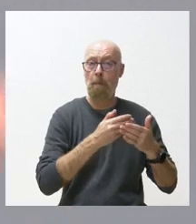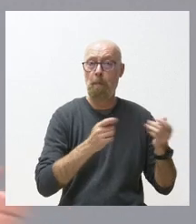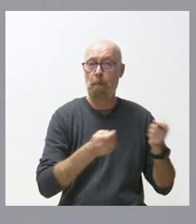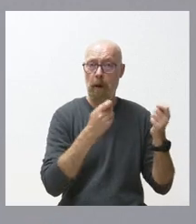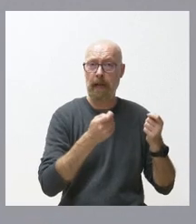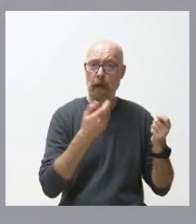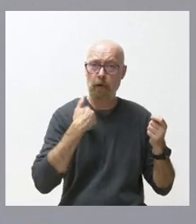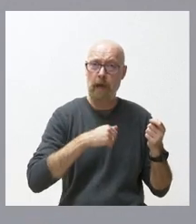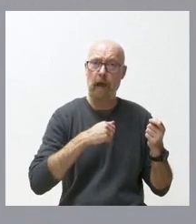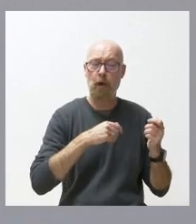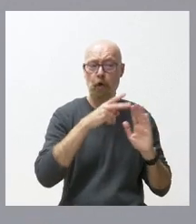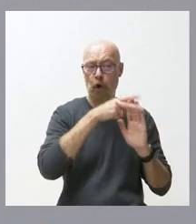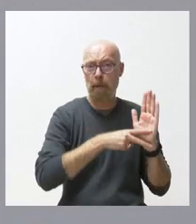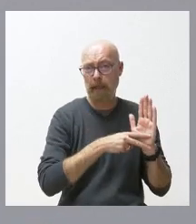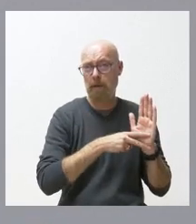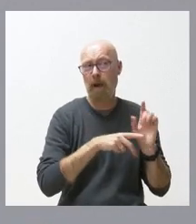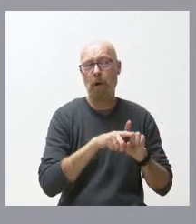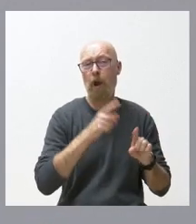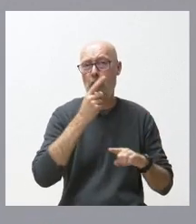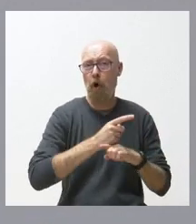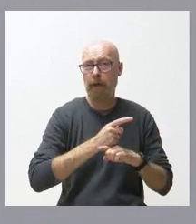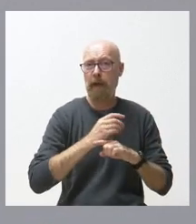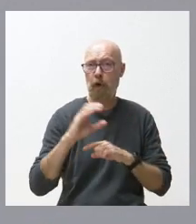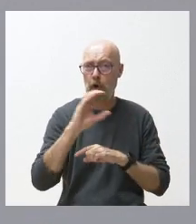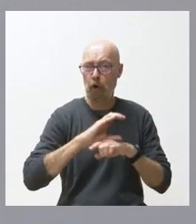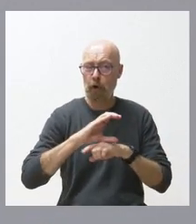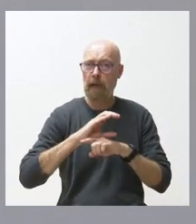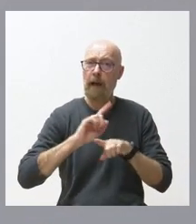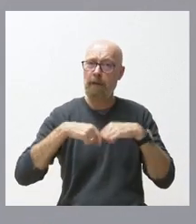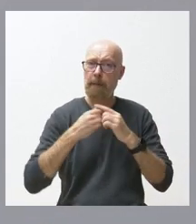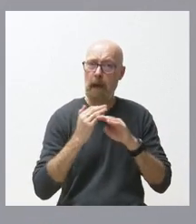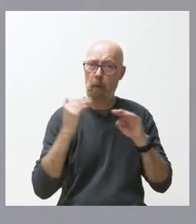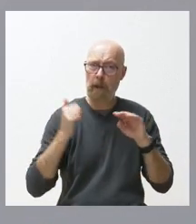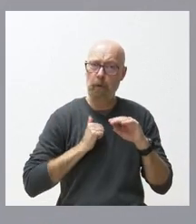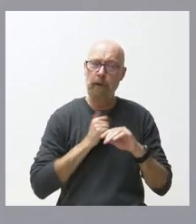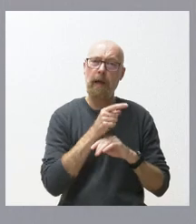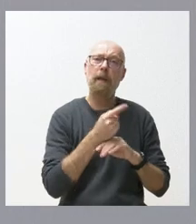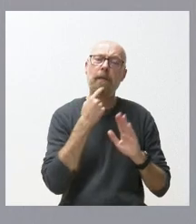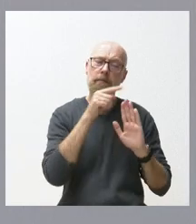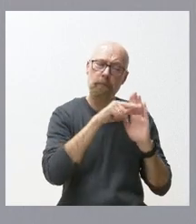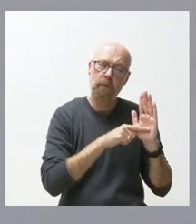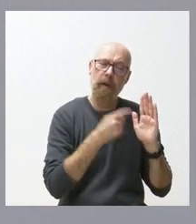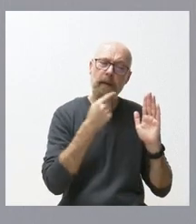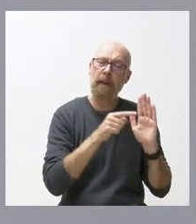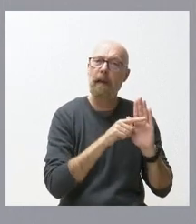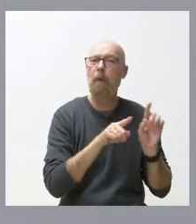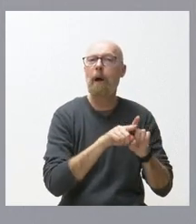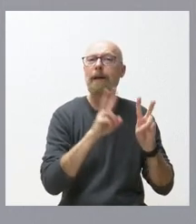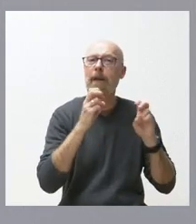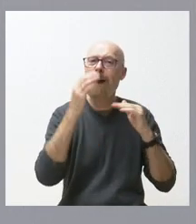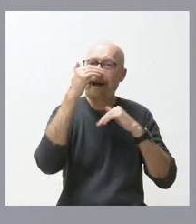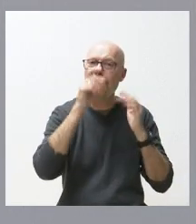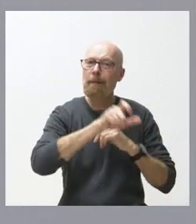una orden de la propia consejería de familia igual de oportunidades que regula claramente como la atención a las personas más